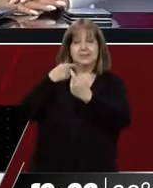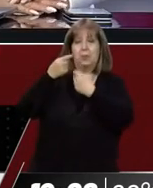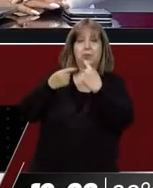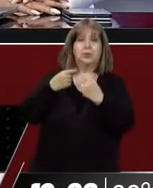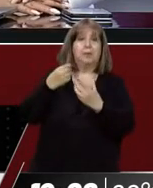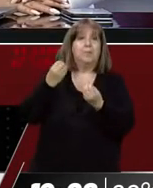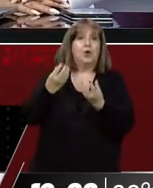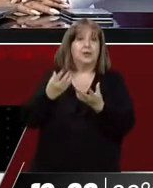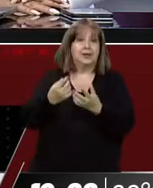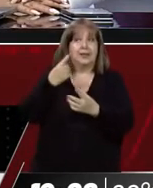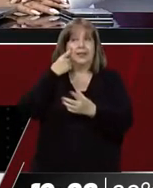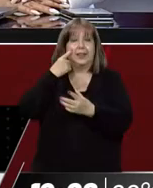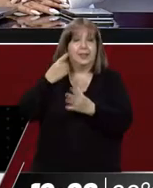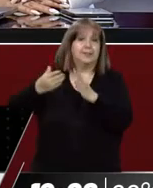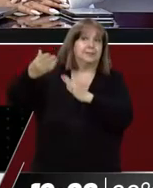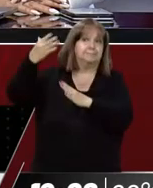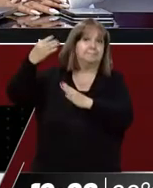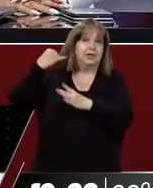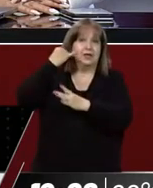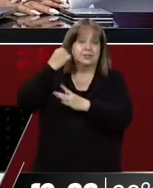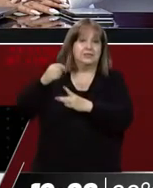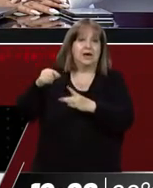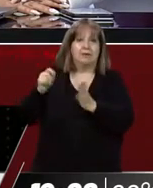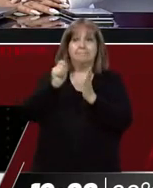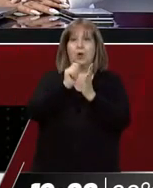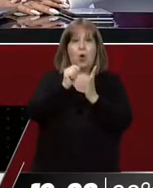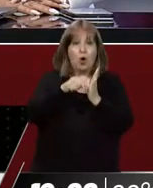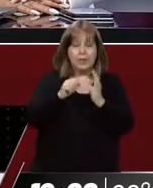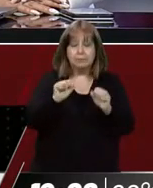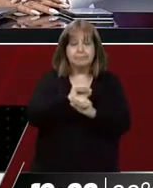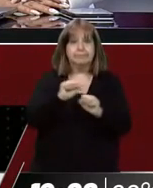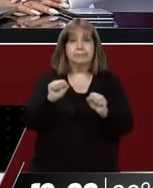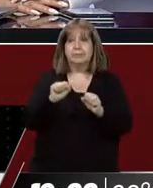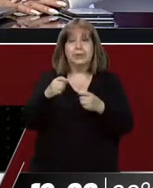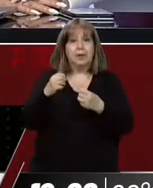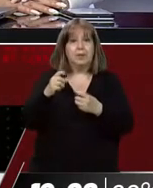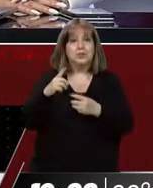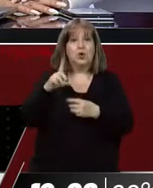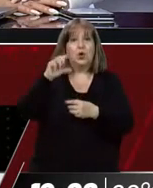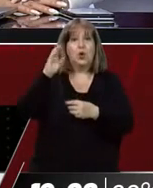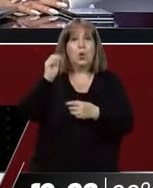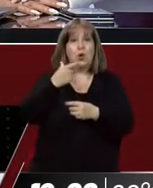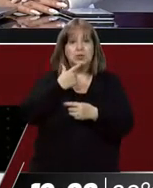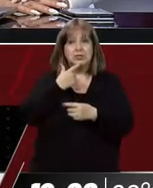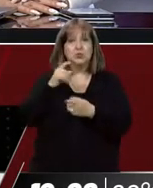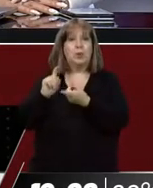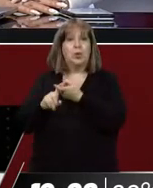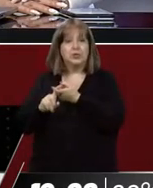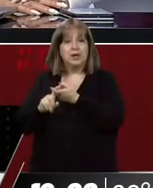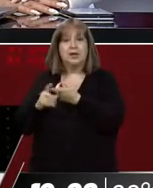fue uno de los casos que hoy marcaron la agenda, sorpresivamente, este revés para Lobos y para Esgro. ¿Nos puede explicar